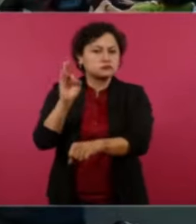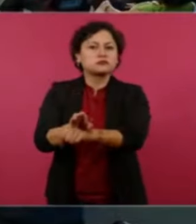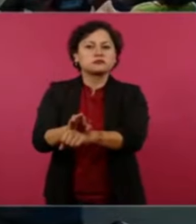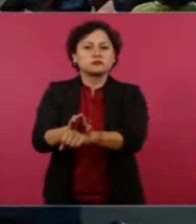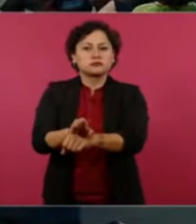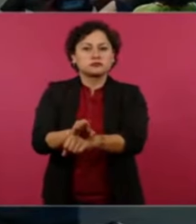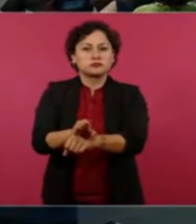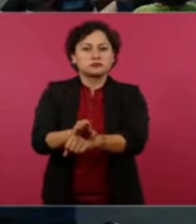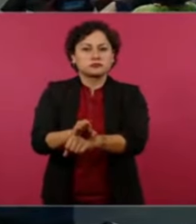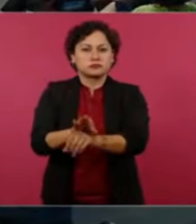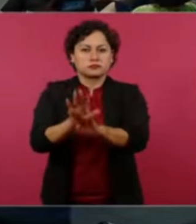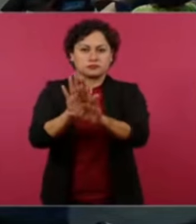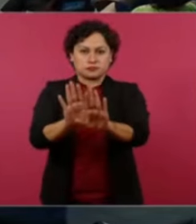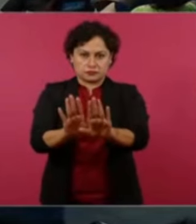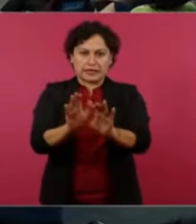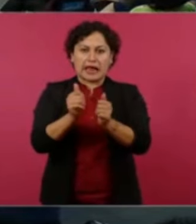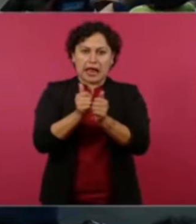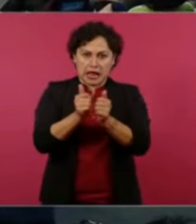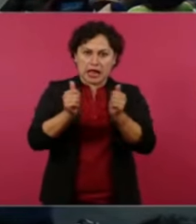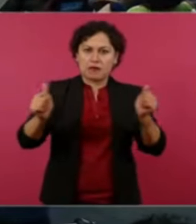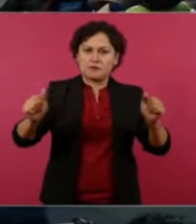esto es importante tratar